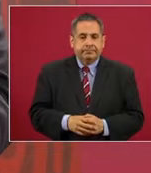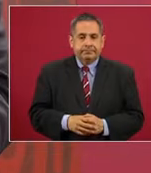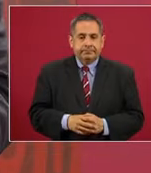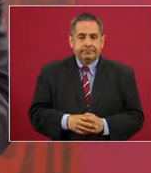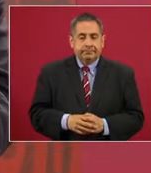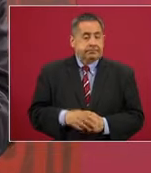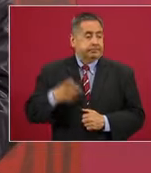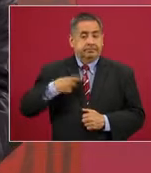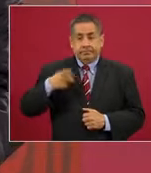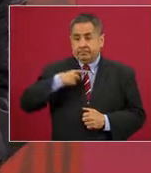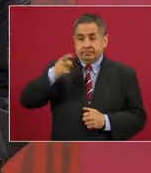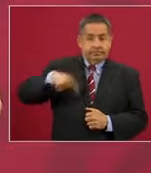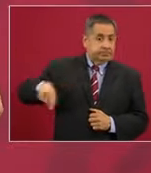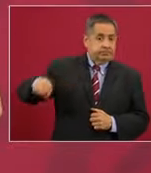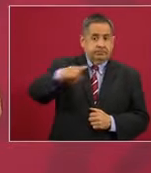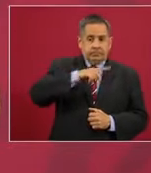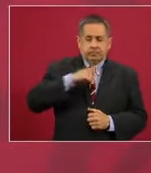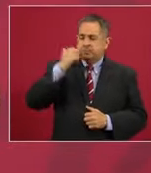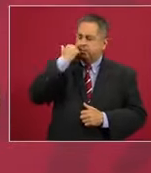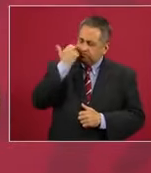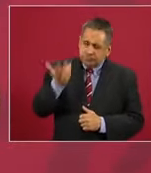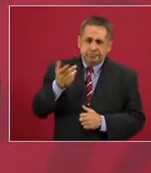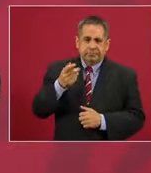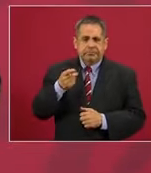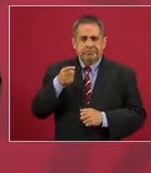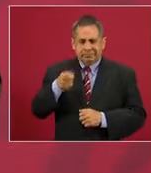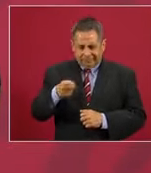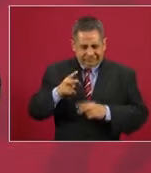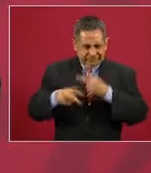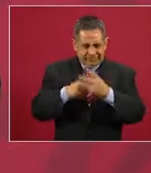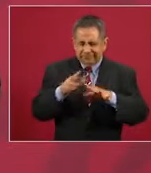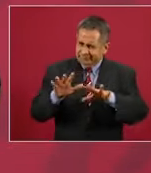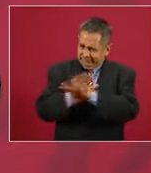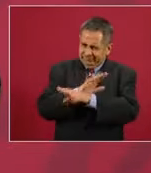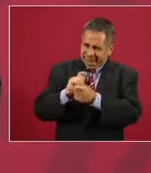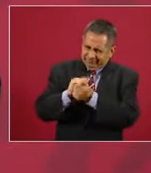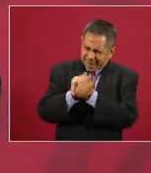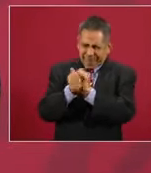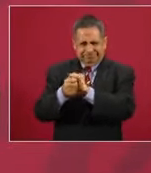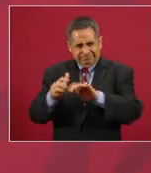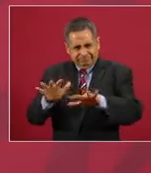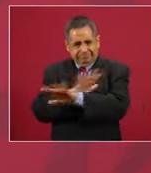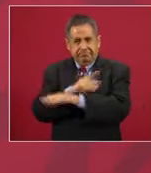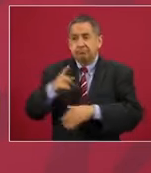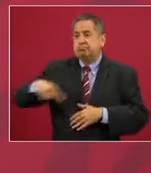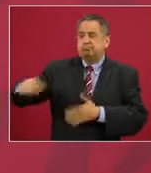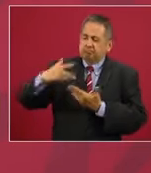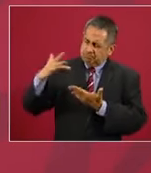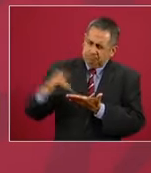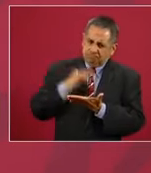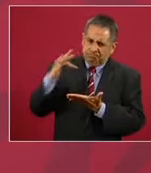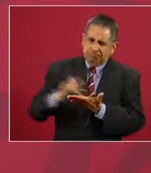La gente quiere que se lleve a cabo la transformación y nos está apoyando